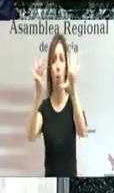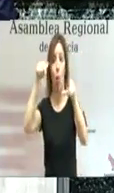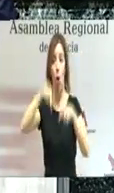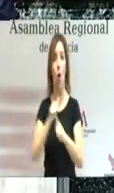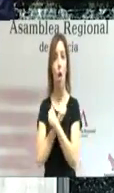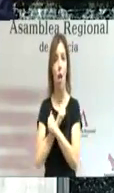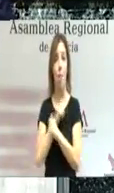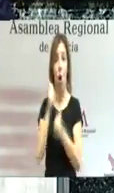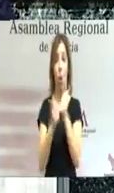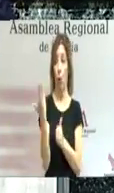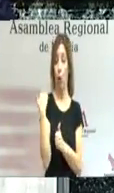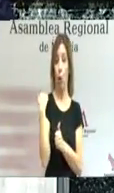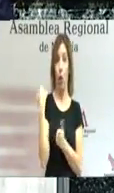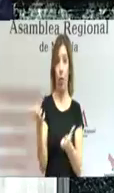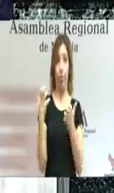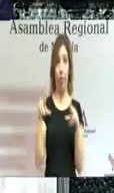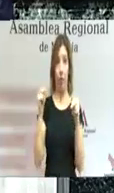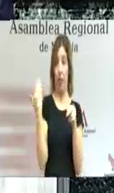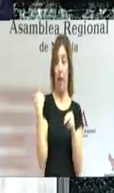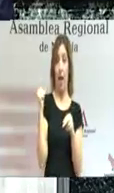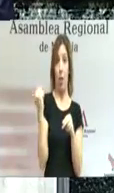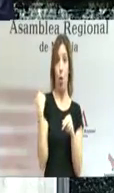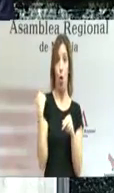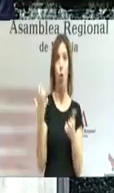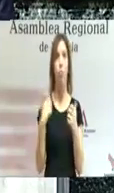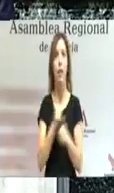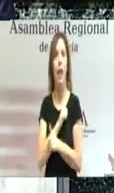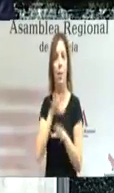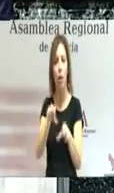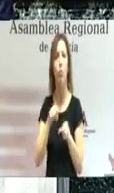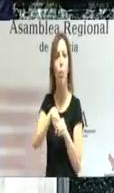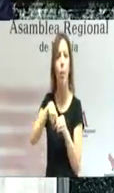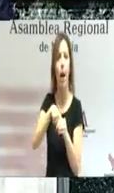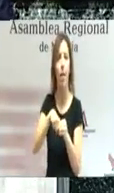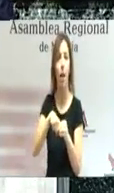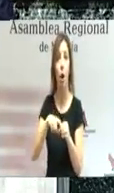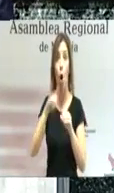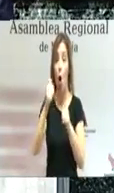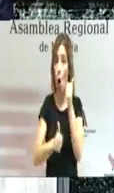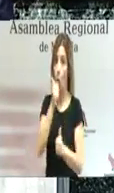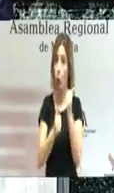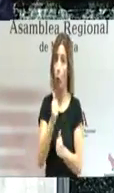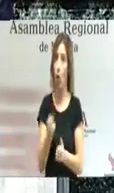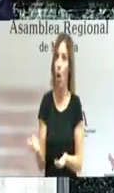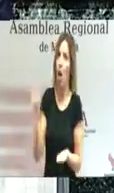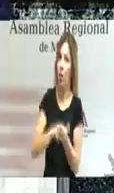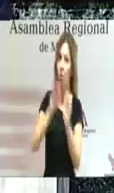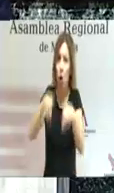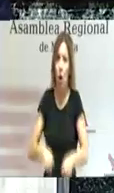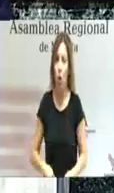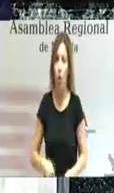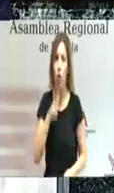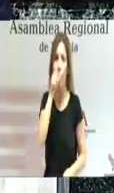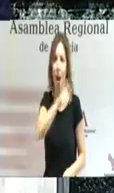pública tras las oposiciones que se han celebrado estos días. Oposiciones que hemos recuperado para seguir contando con los